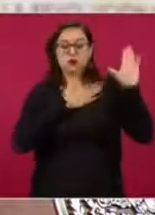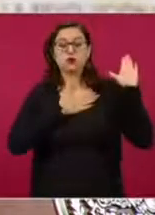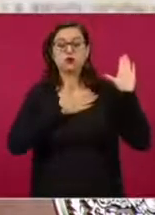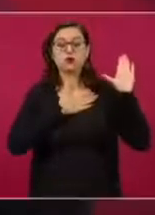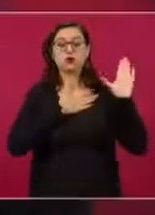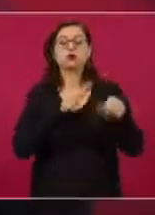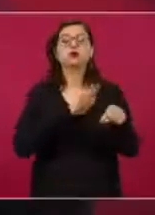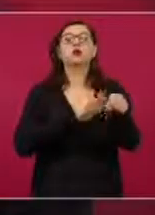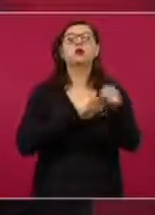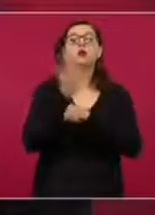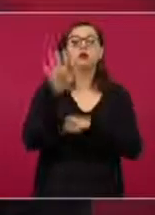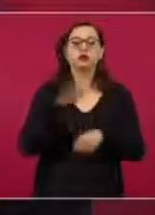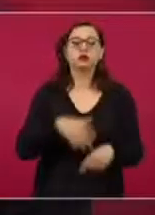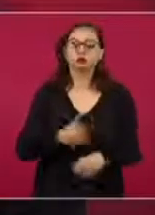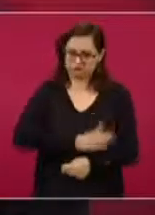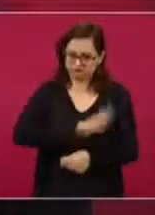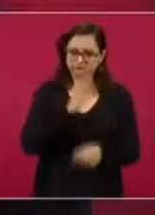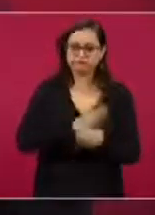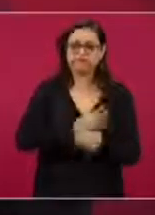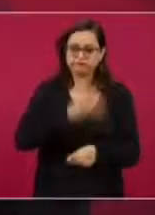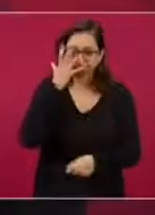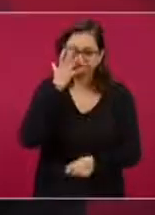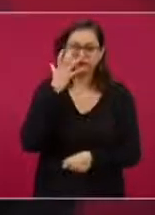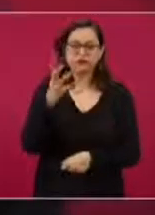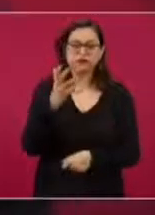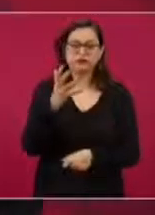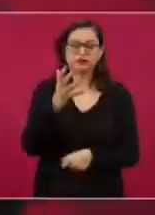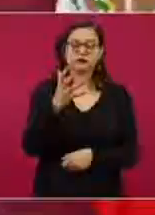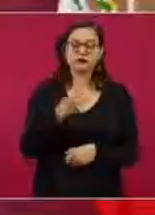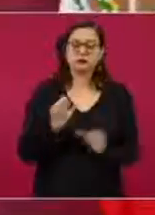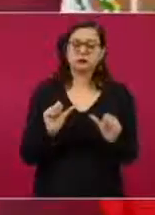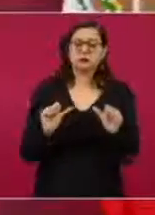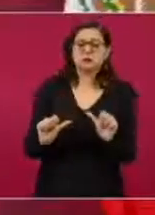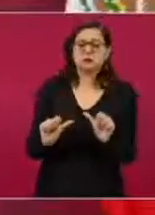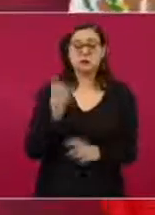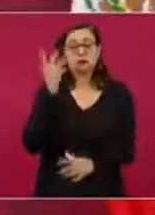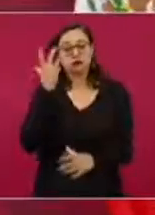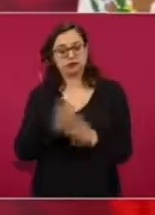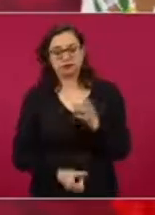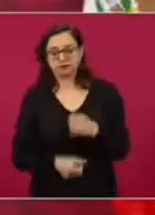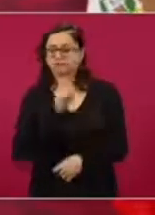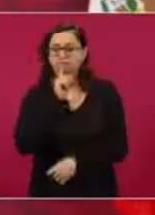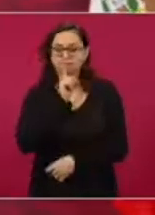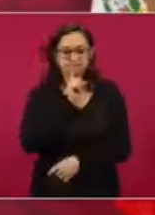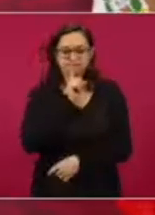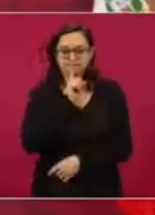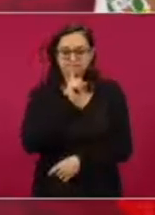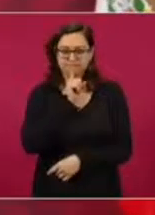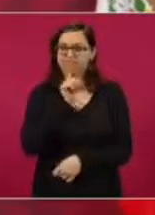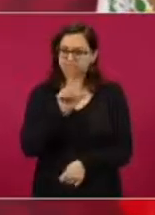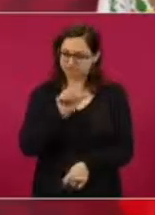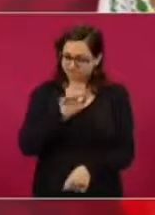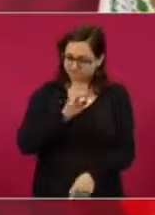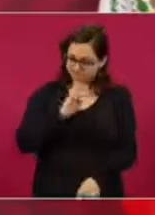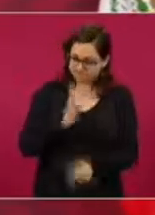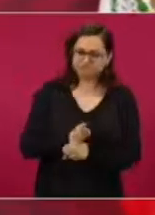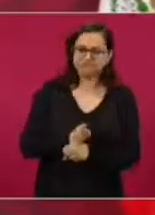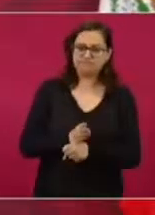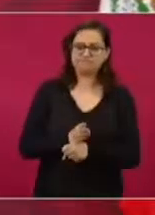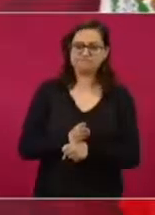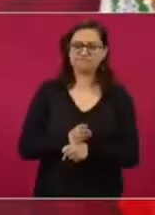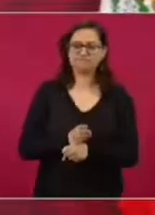que todos estos crímenes sean